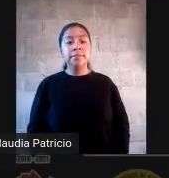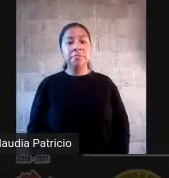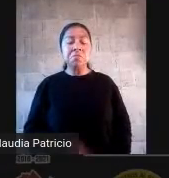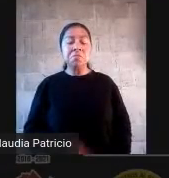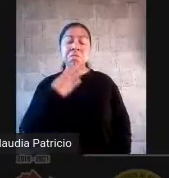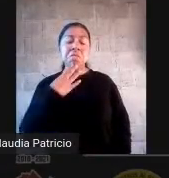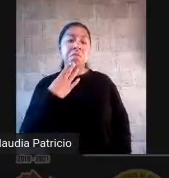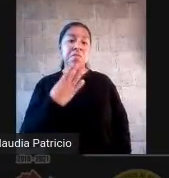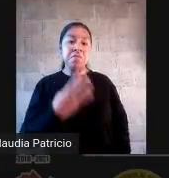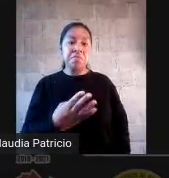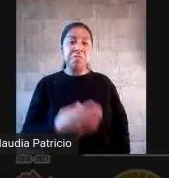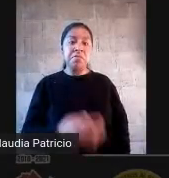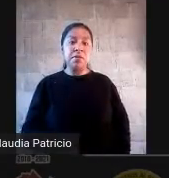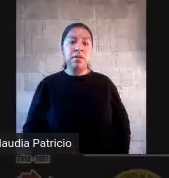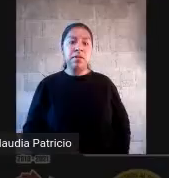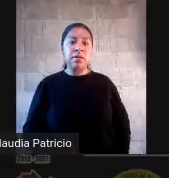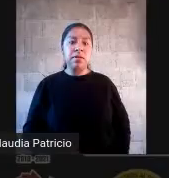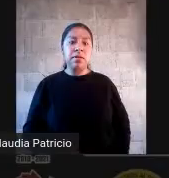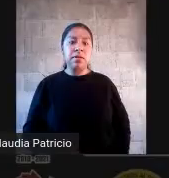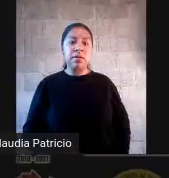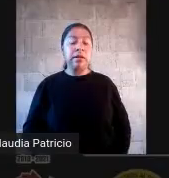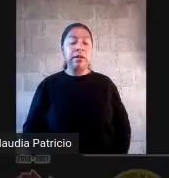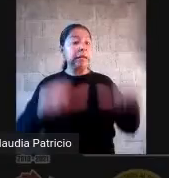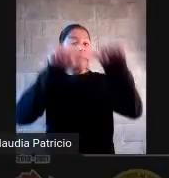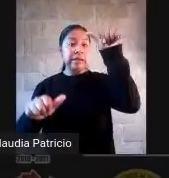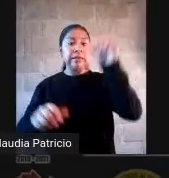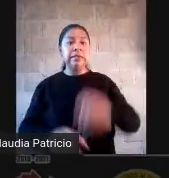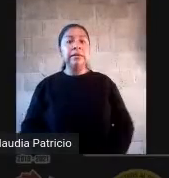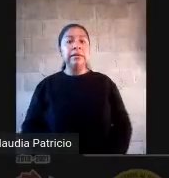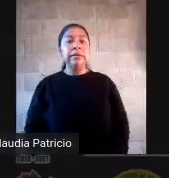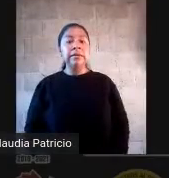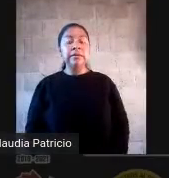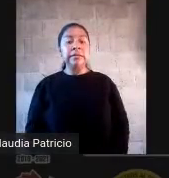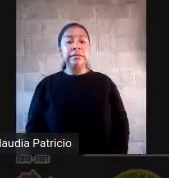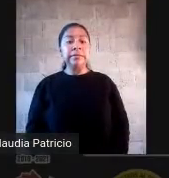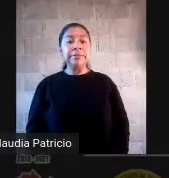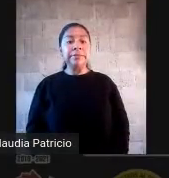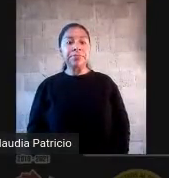través del arte. Alguien nos está poniendo. A través del registro.